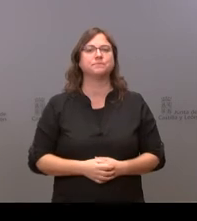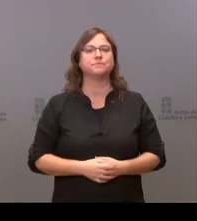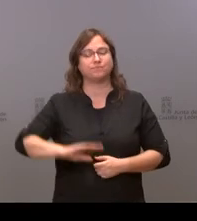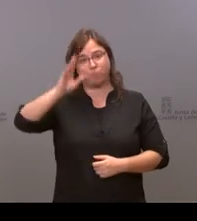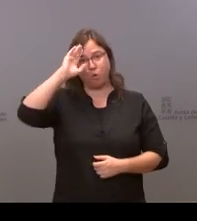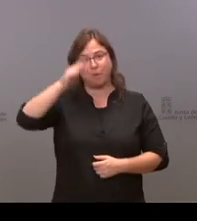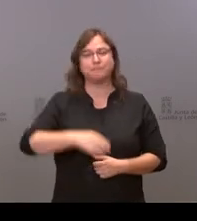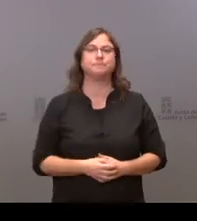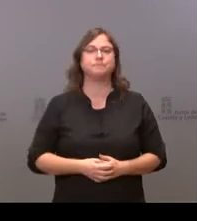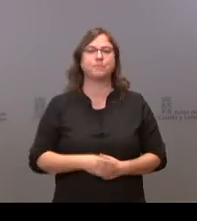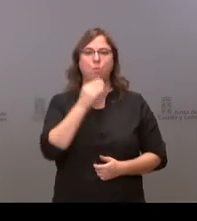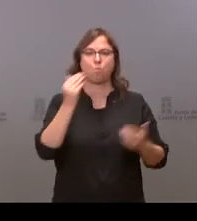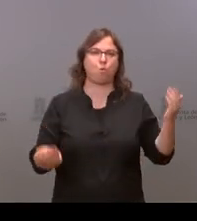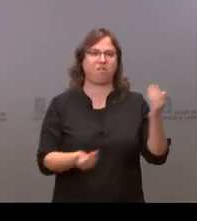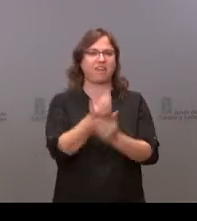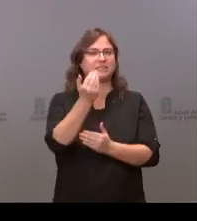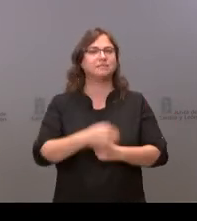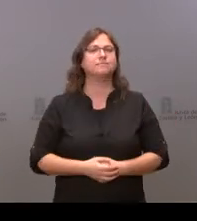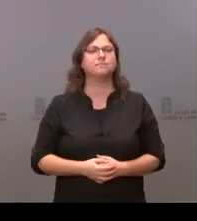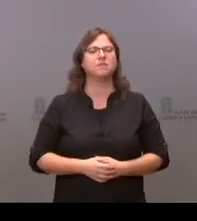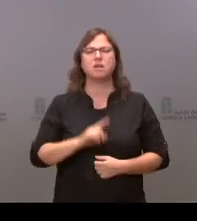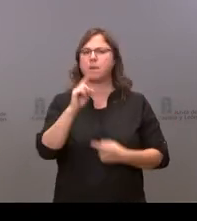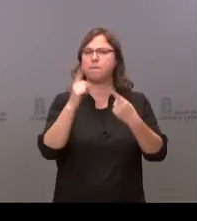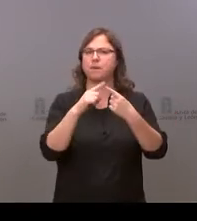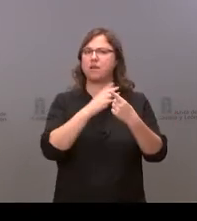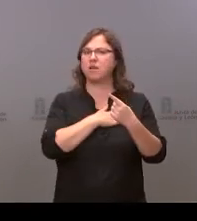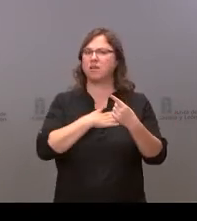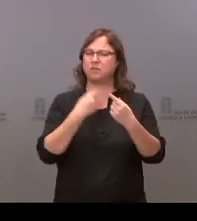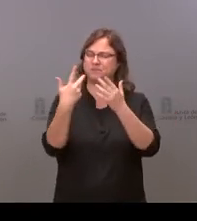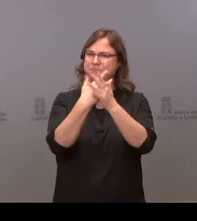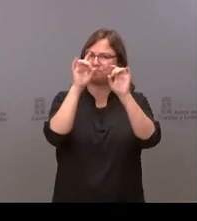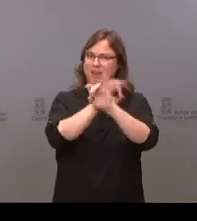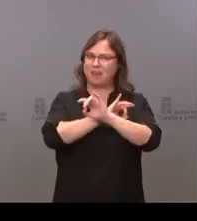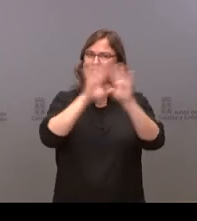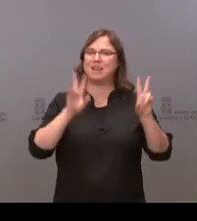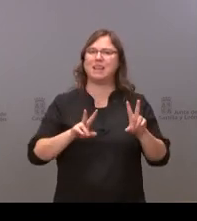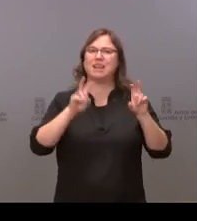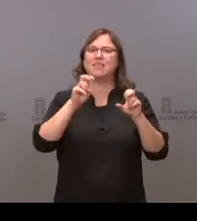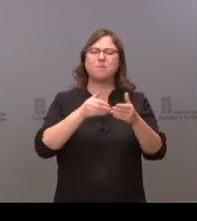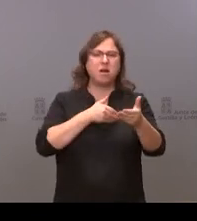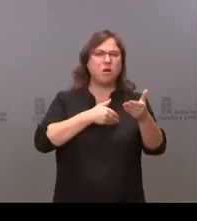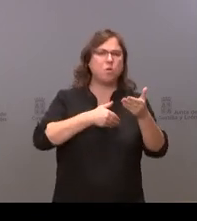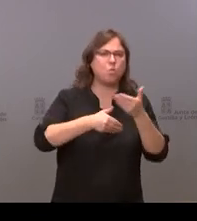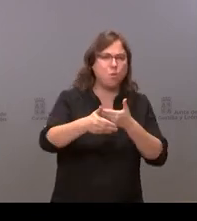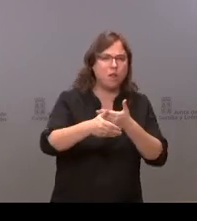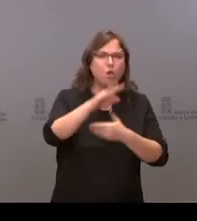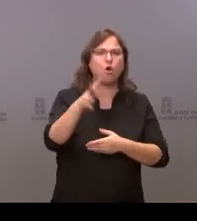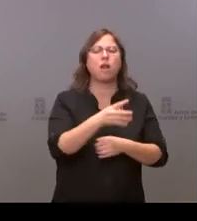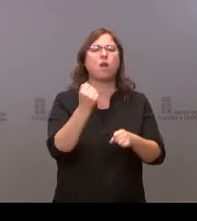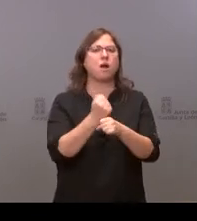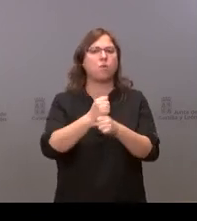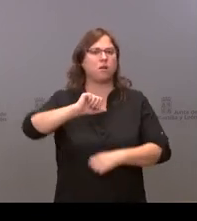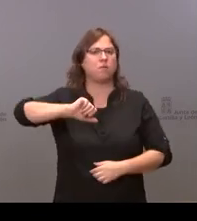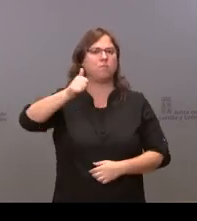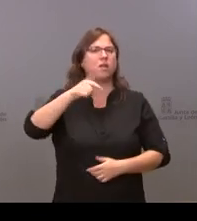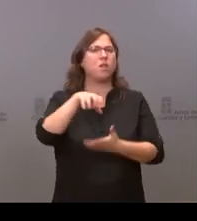hola buenos días primero quería una pequeña aclaración respecto al calendario laboral aprobado tengo la duda la